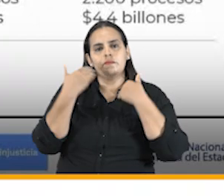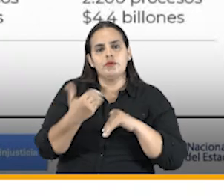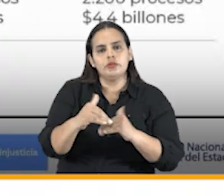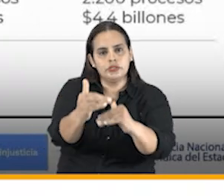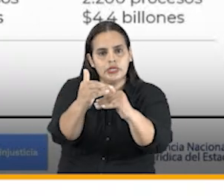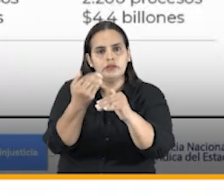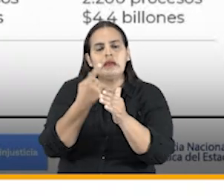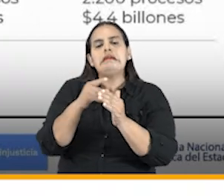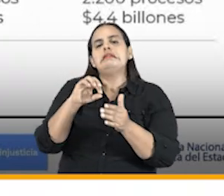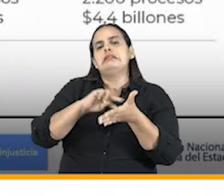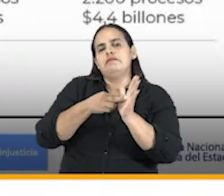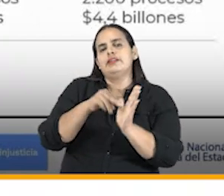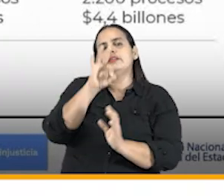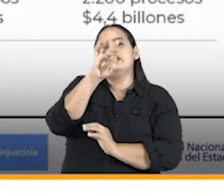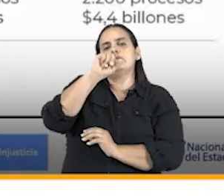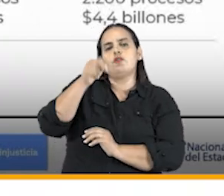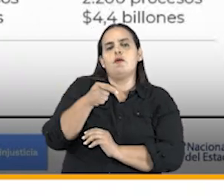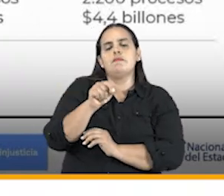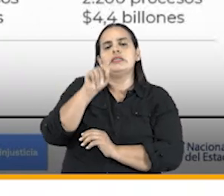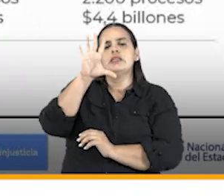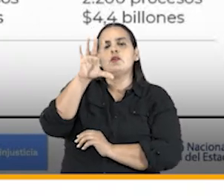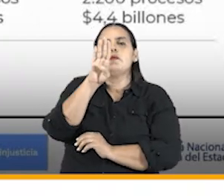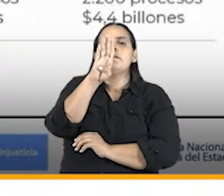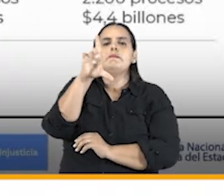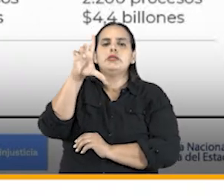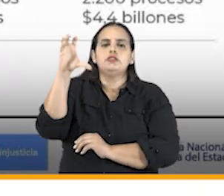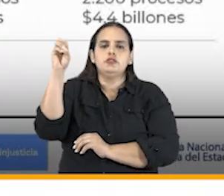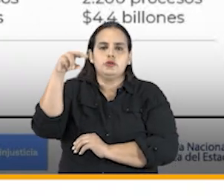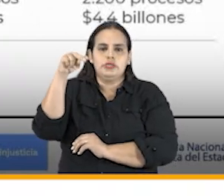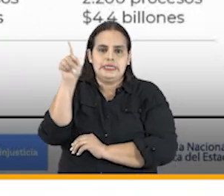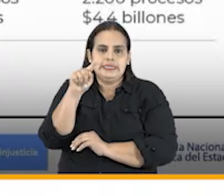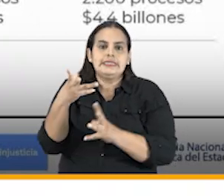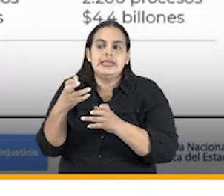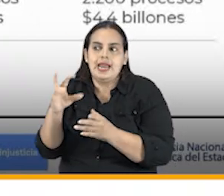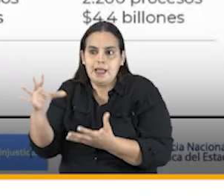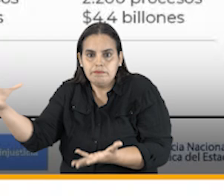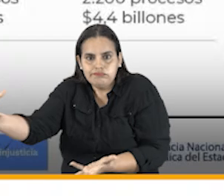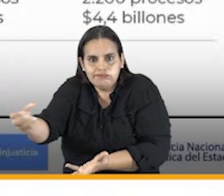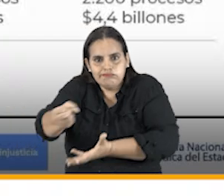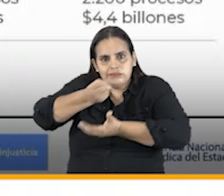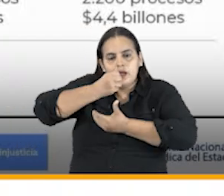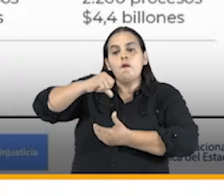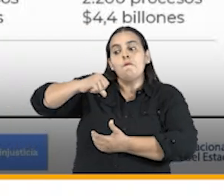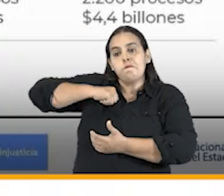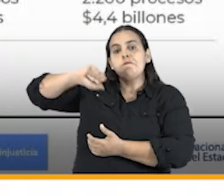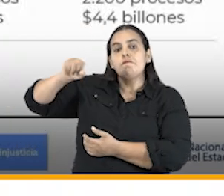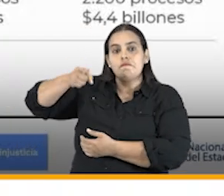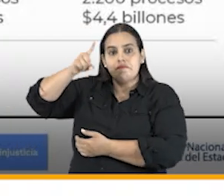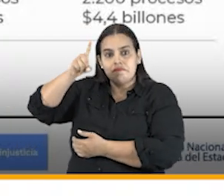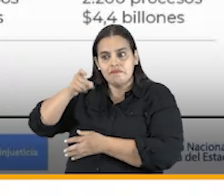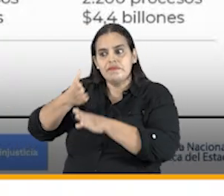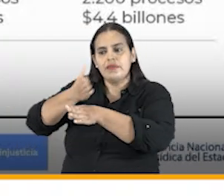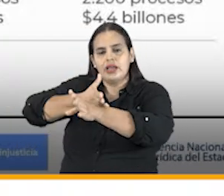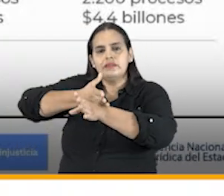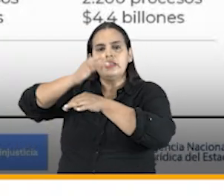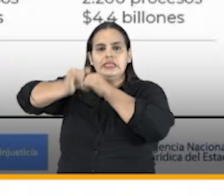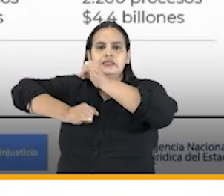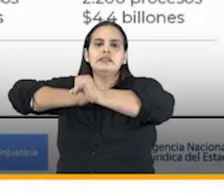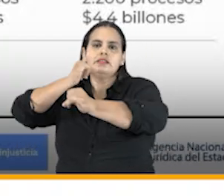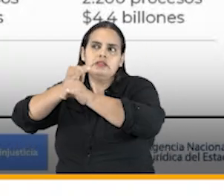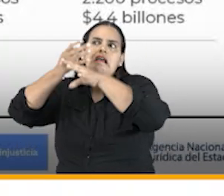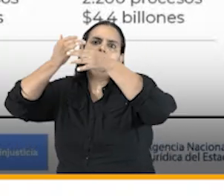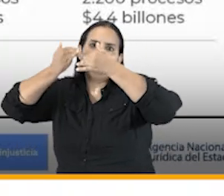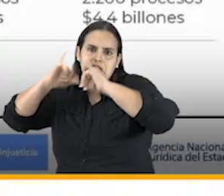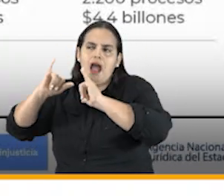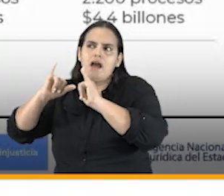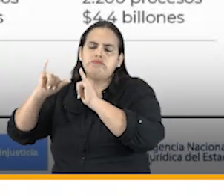,5 billones de pesos en pretensiones. Teníamos 16 controversias internacionales de las cuales ya hemos recibido este